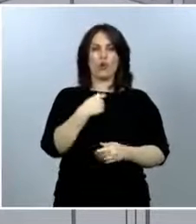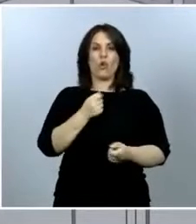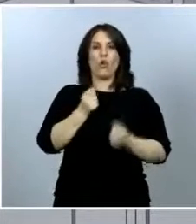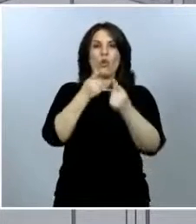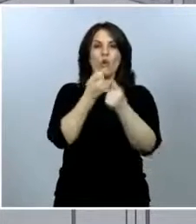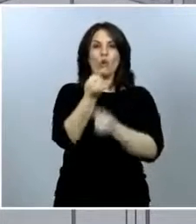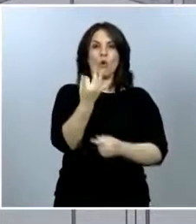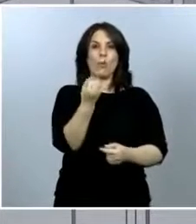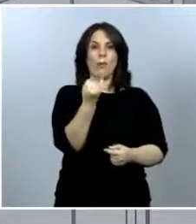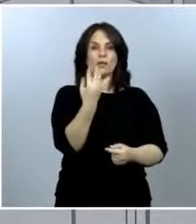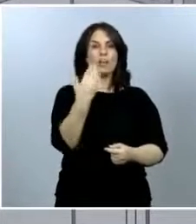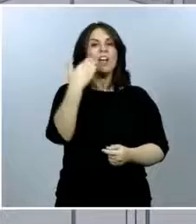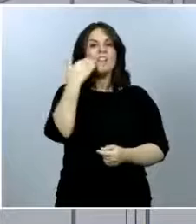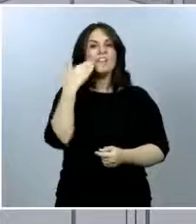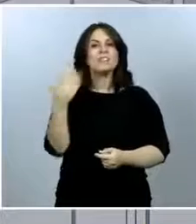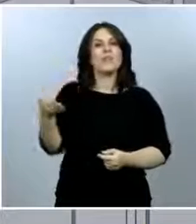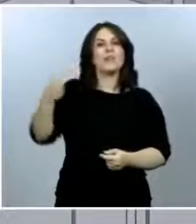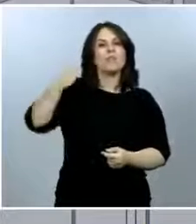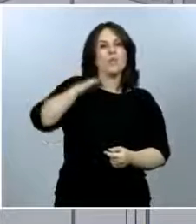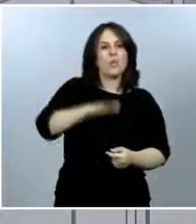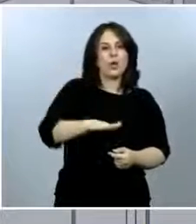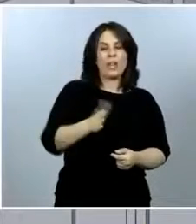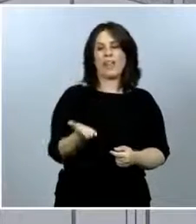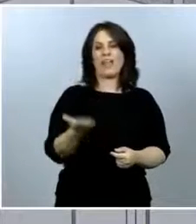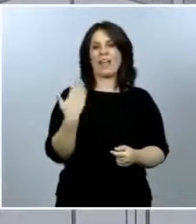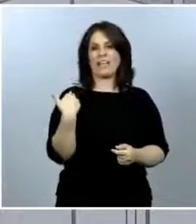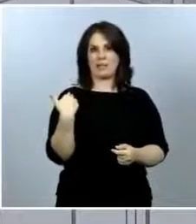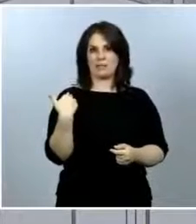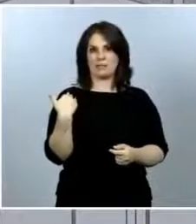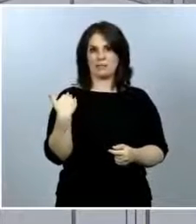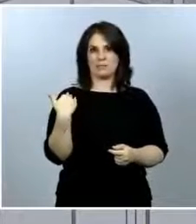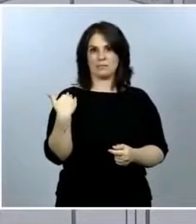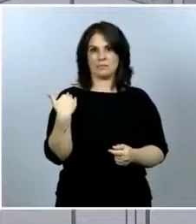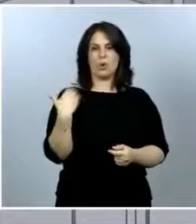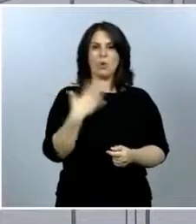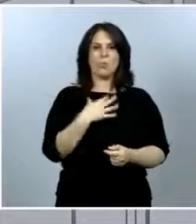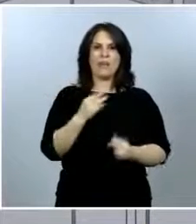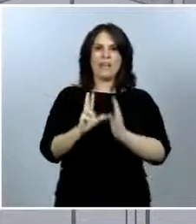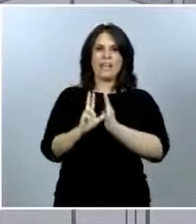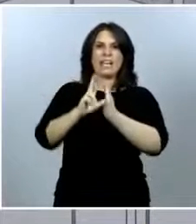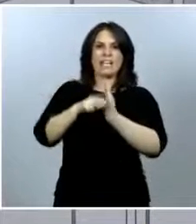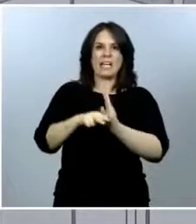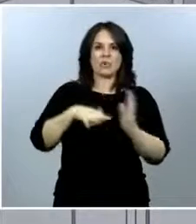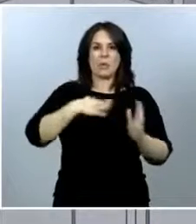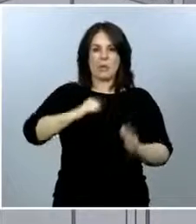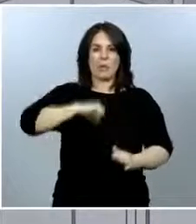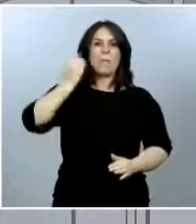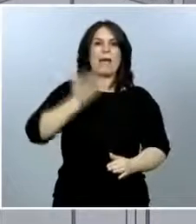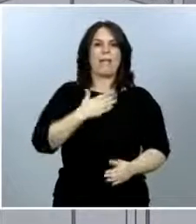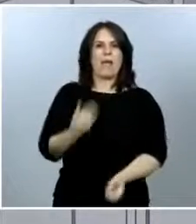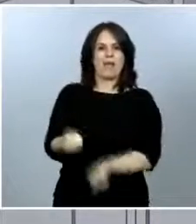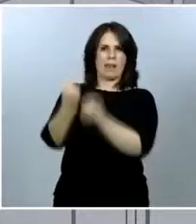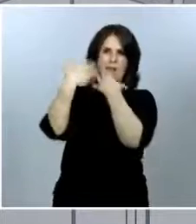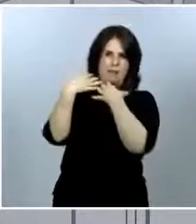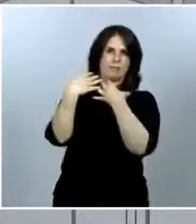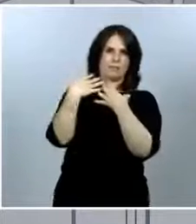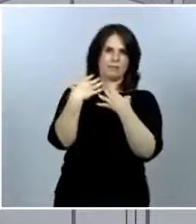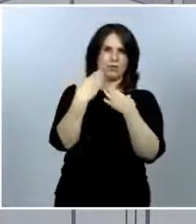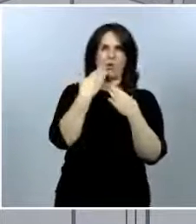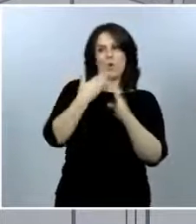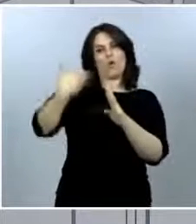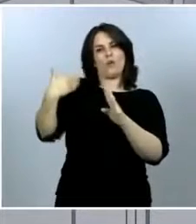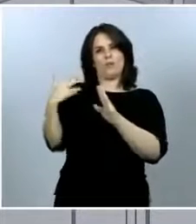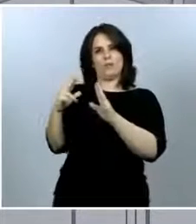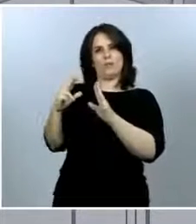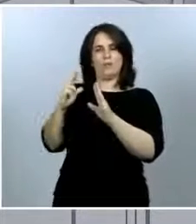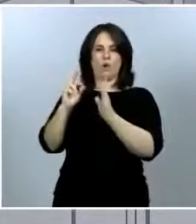fallecido con fecha de defunción de ayer. cierto que puede haber algún retraso, que nos puede llegar mañana a la notificación. Eso podría pasar. En este caso